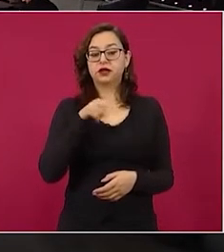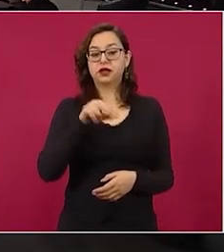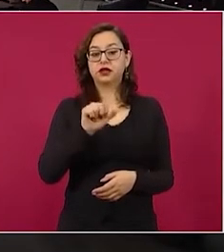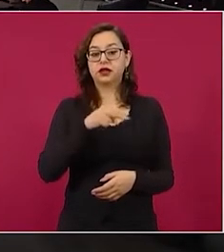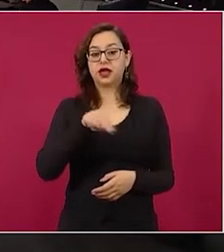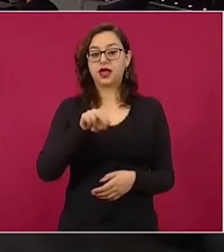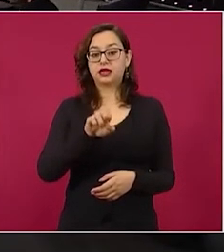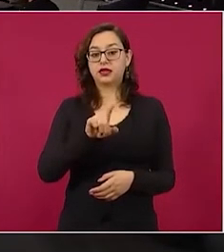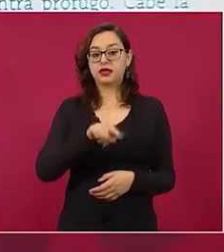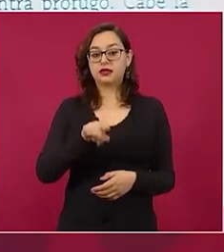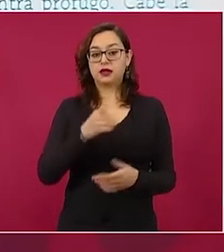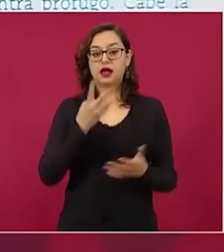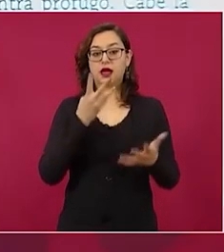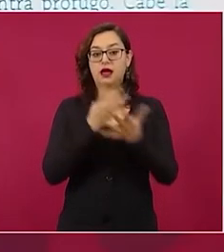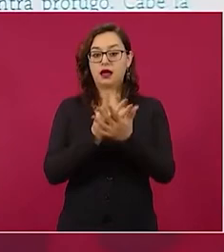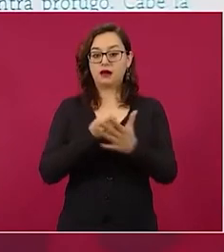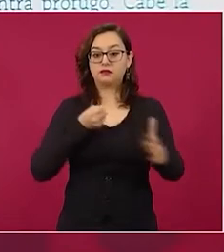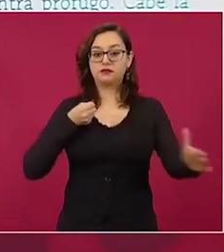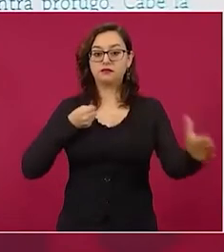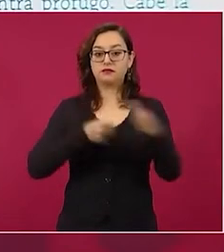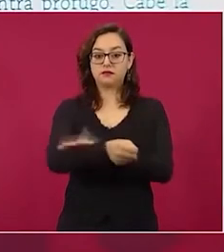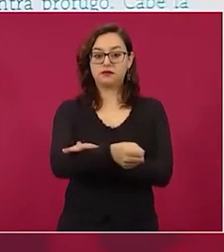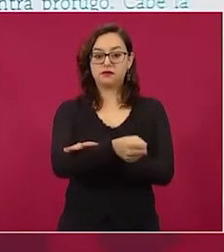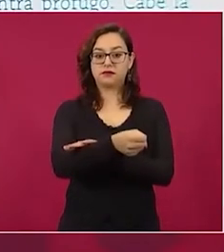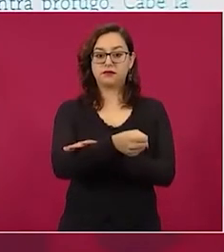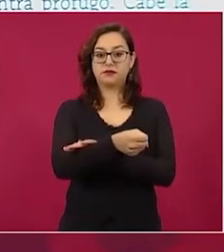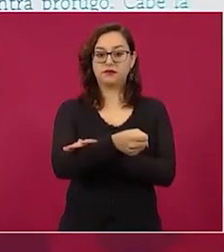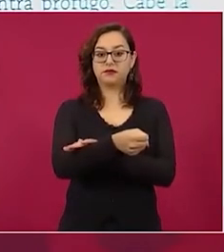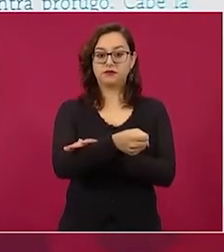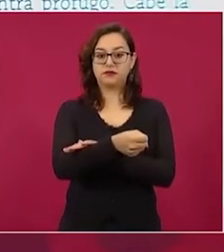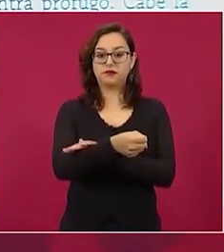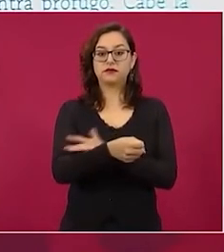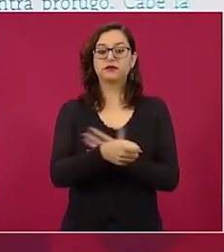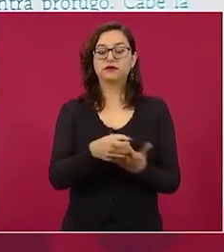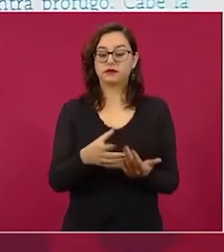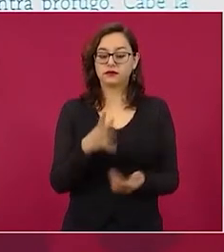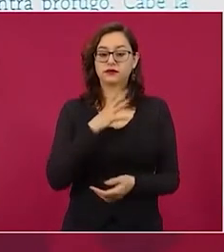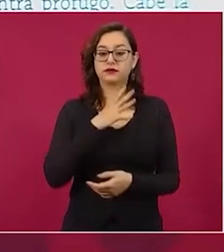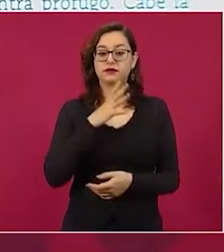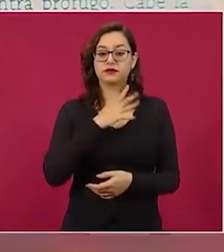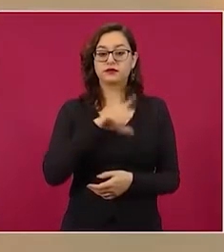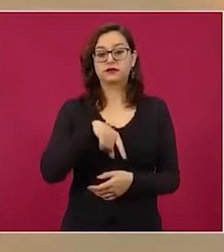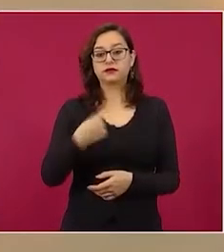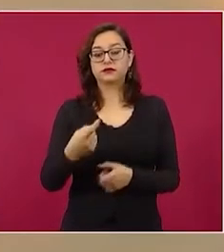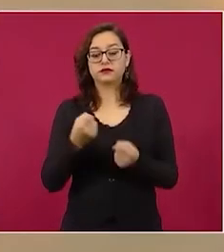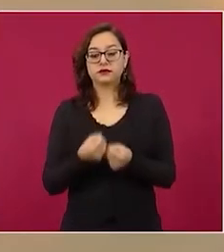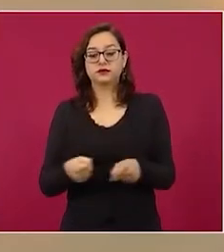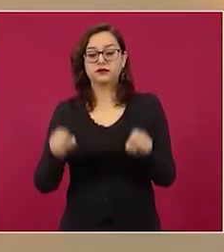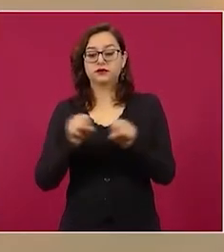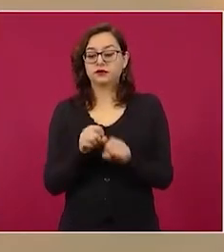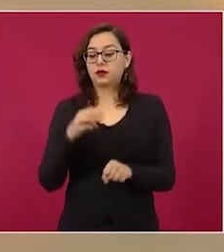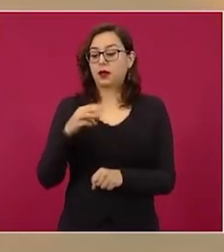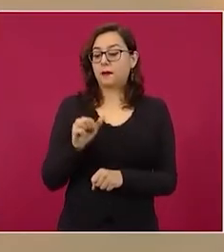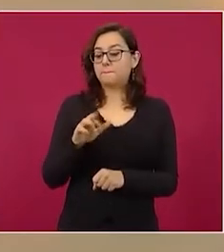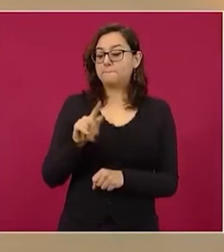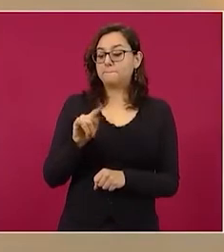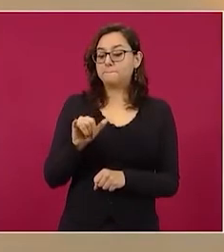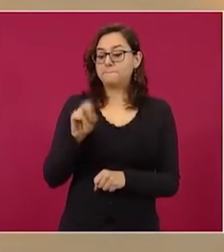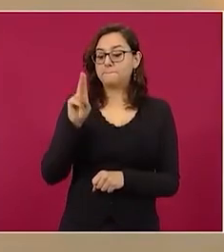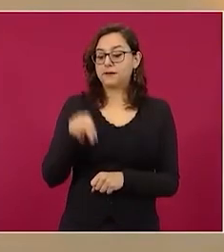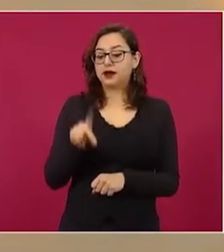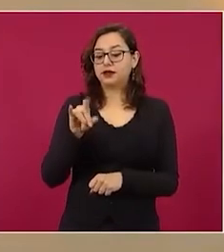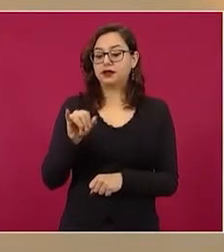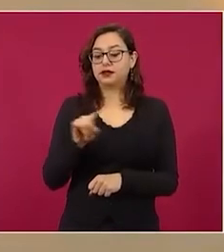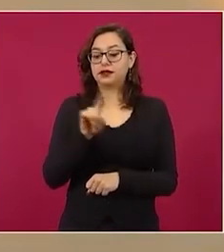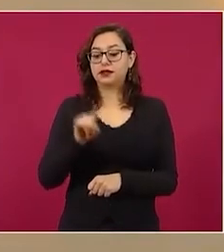uno de sus socios Martín Díaz Álvarez sobrino del exsecretario de Hacienda Gil